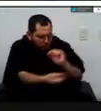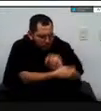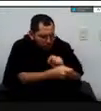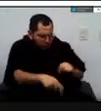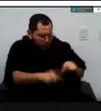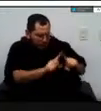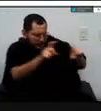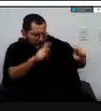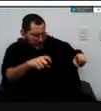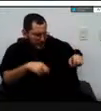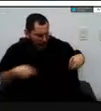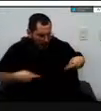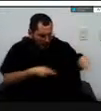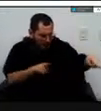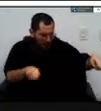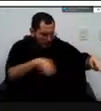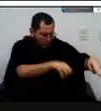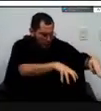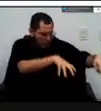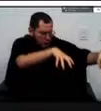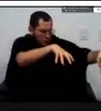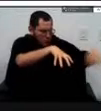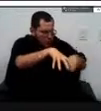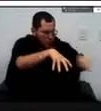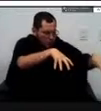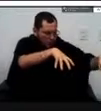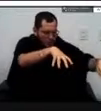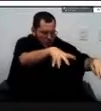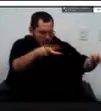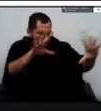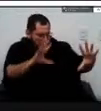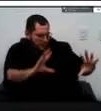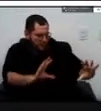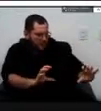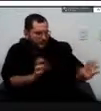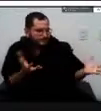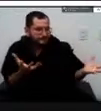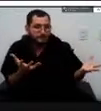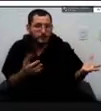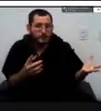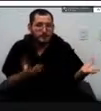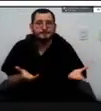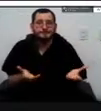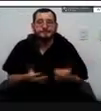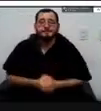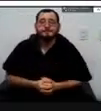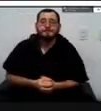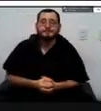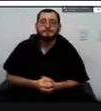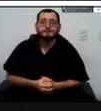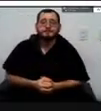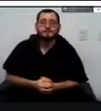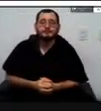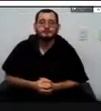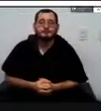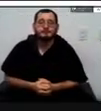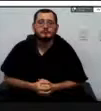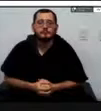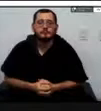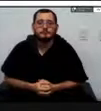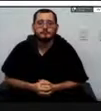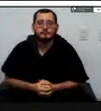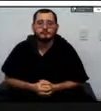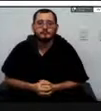allí en este causa en el segundo eje pues estamos manejando el tema de rehabilitar